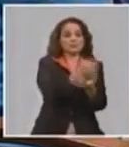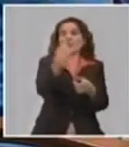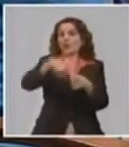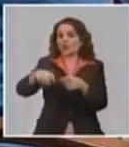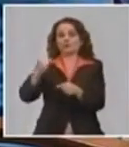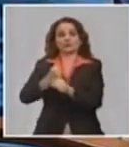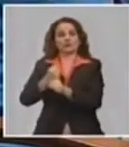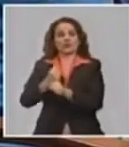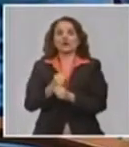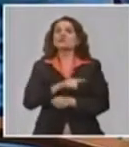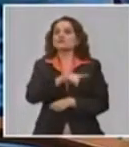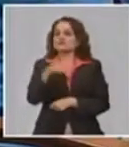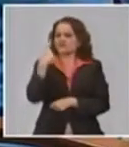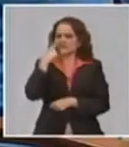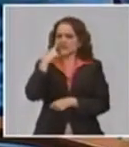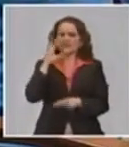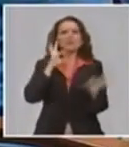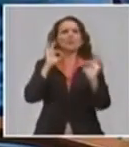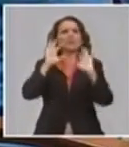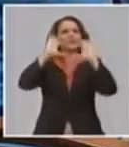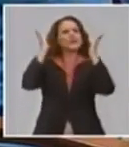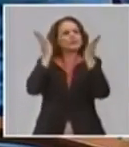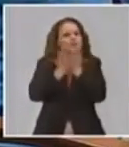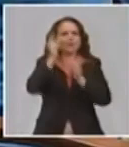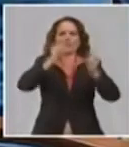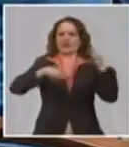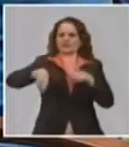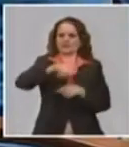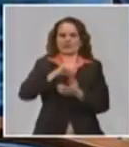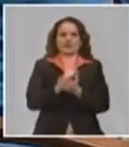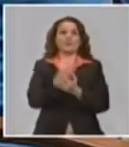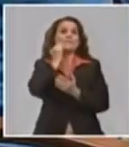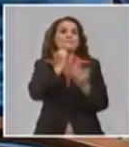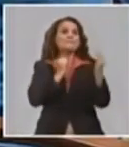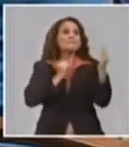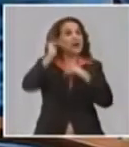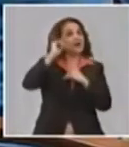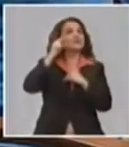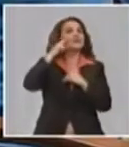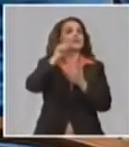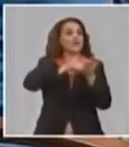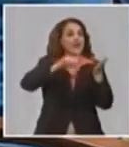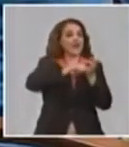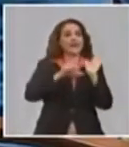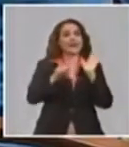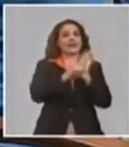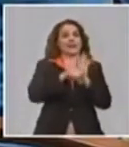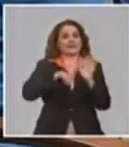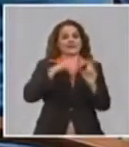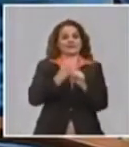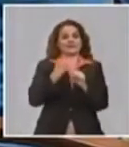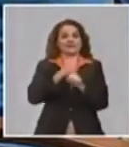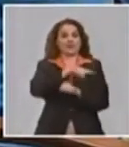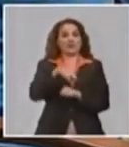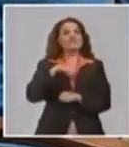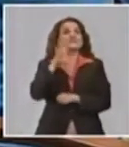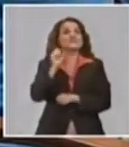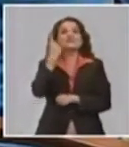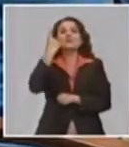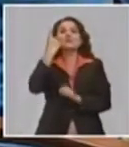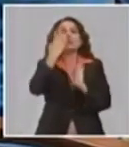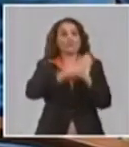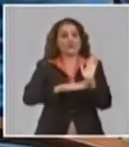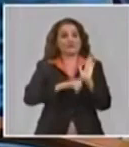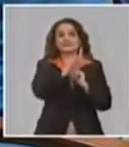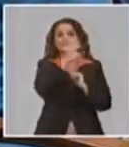hablando de una protección que incluso excede lo que está establecido en el código de trabajo que plantea solo un 100% de salario en el primer mes y